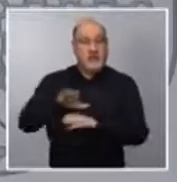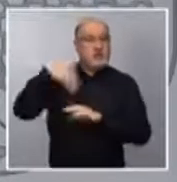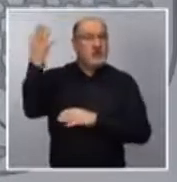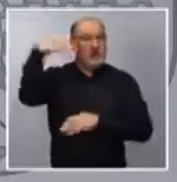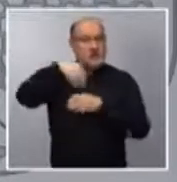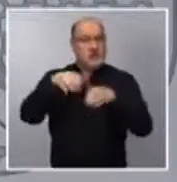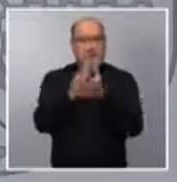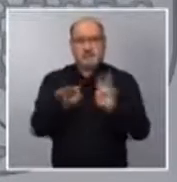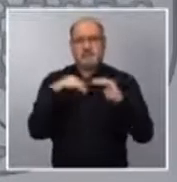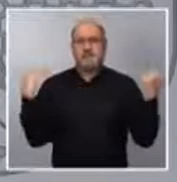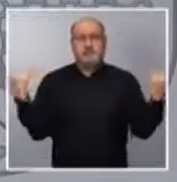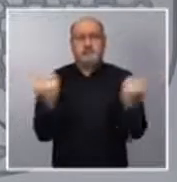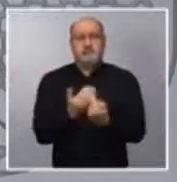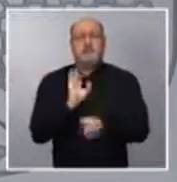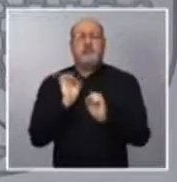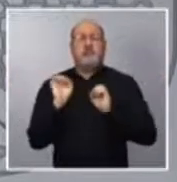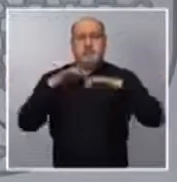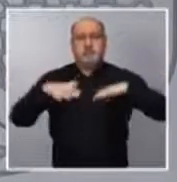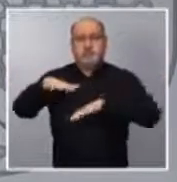pasen al 100% de los aforos.